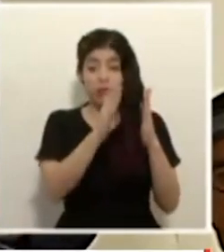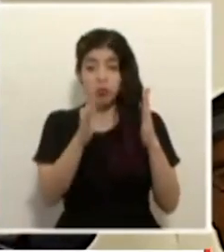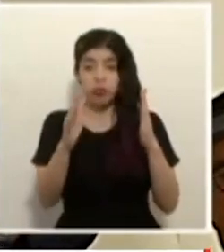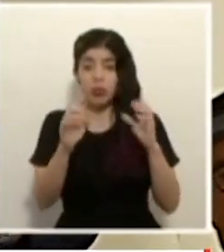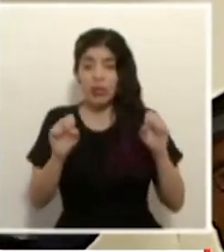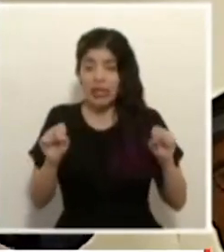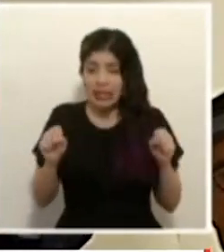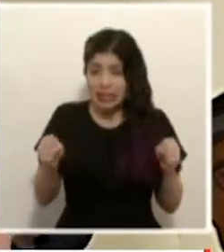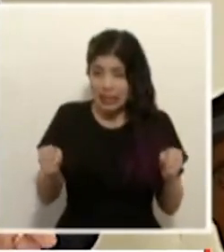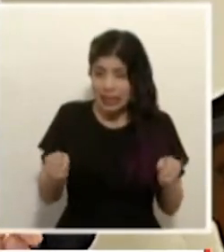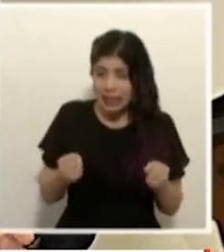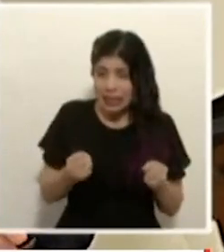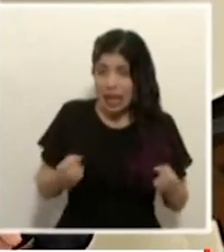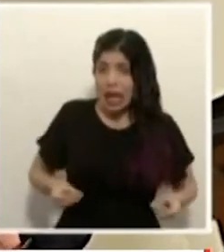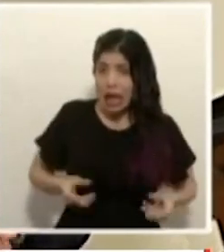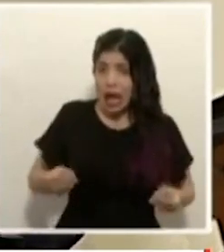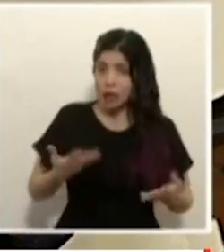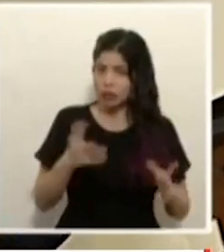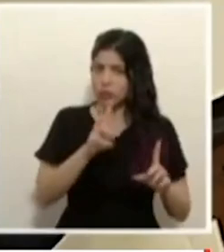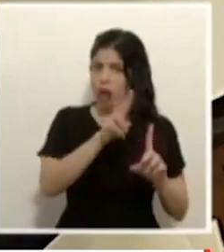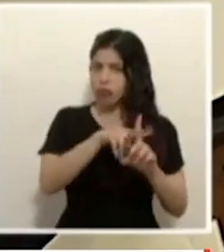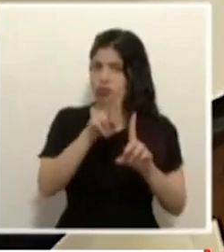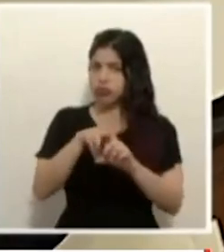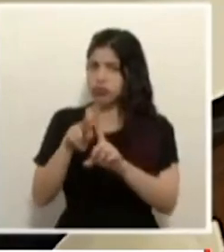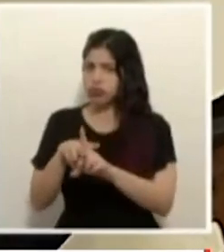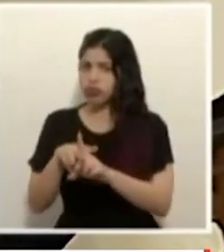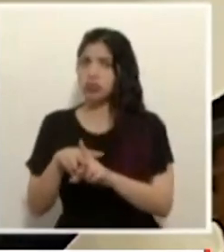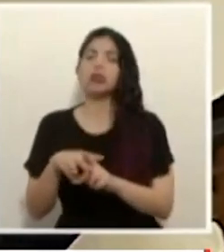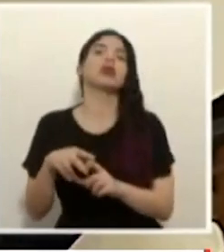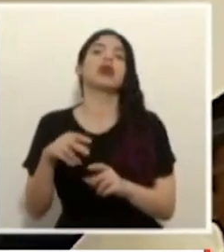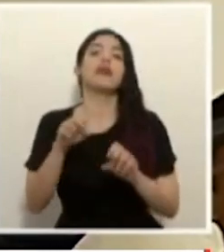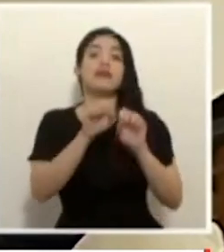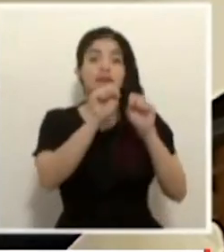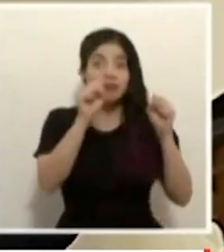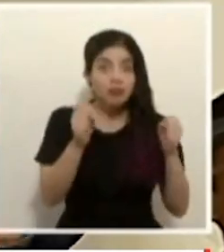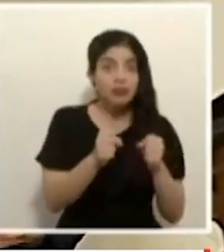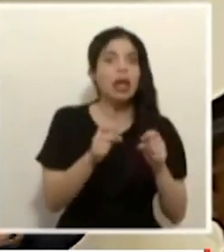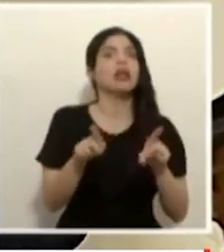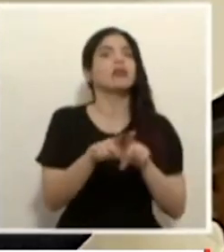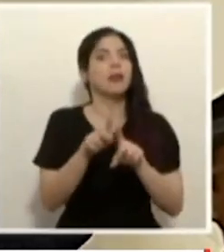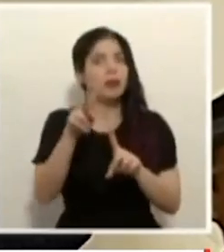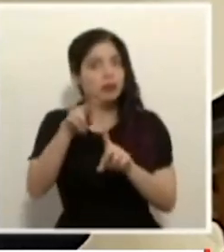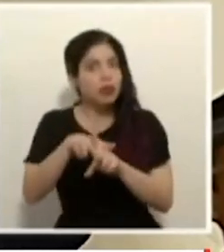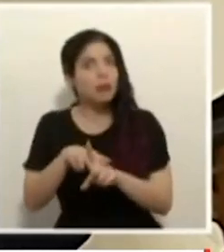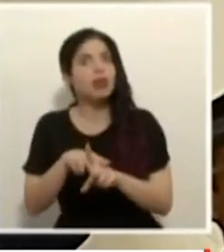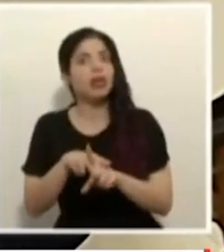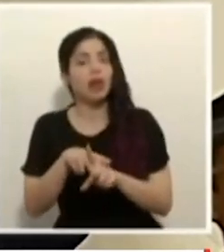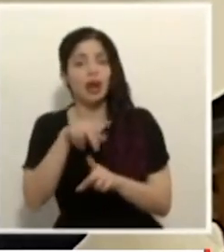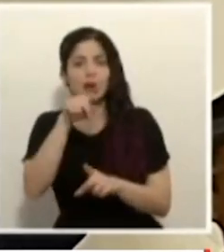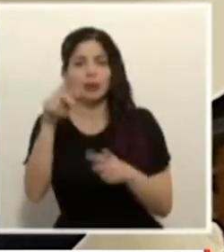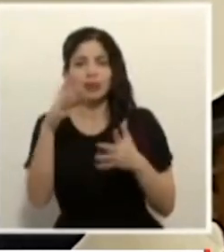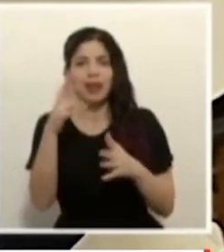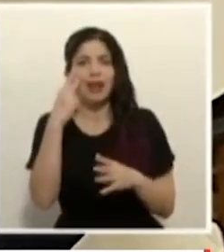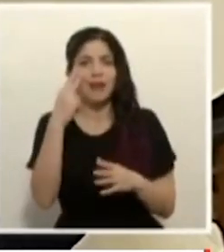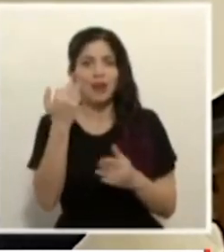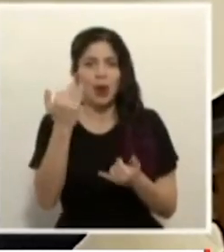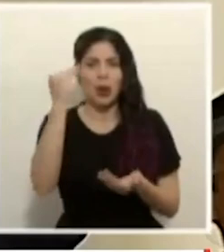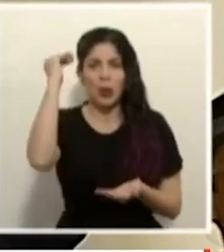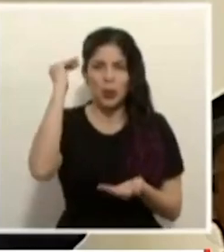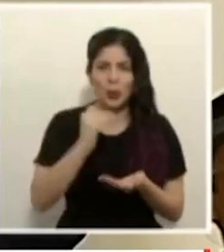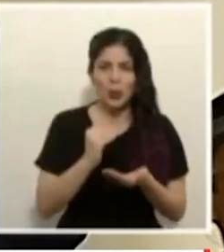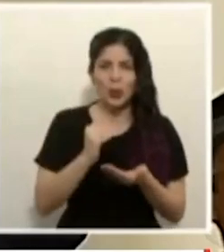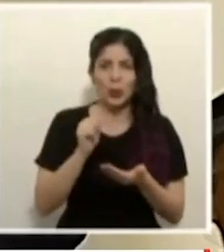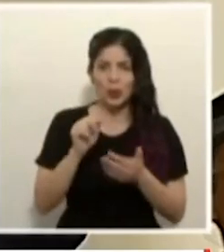contención se ha adoptado luego de recorte se ha adoptado ahora ustedes han visto el recorte que se ha hecho